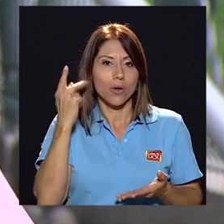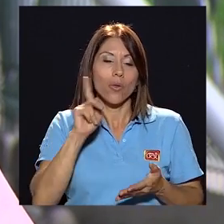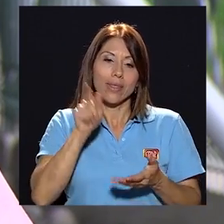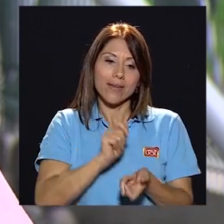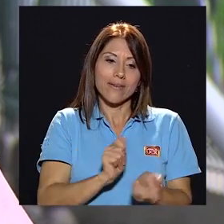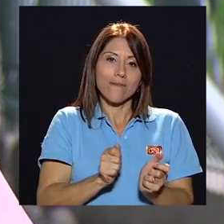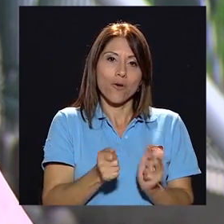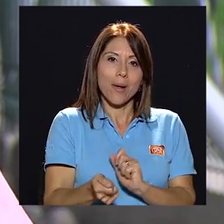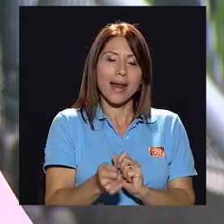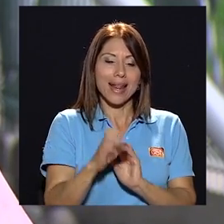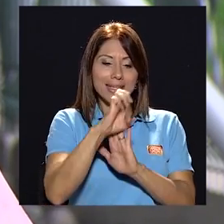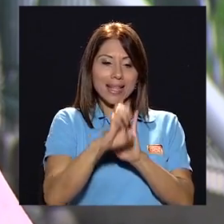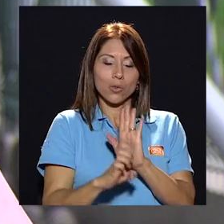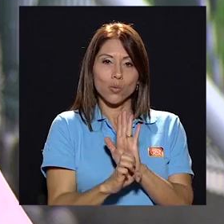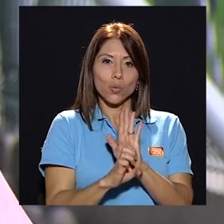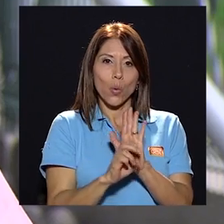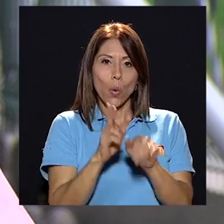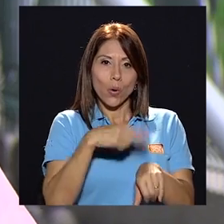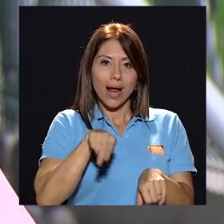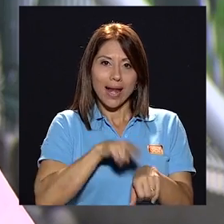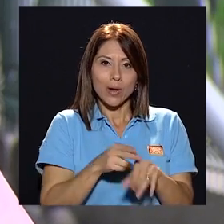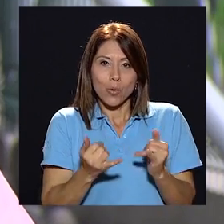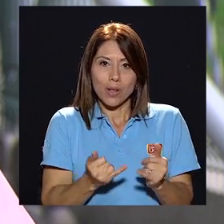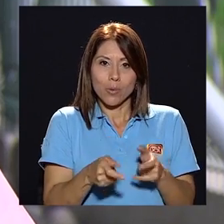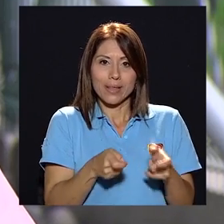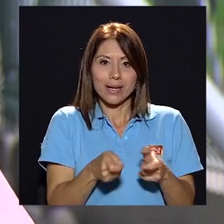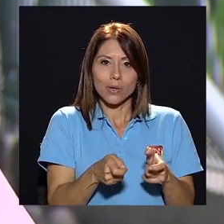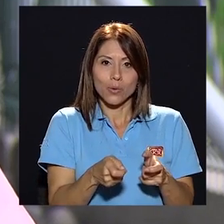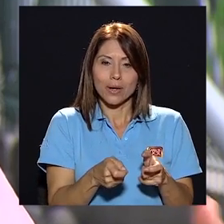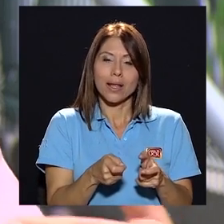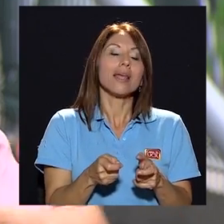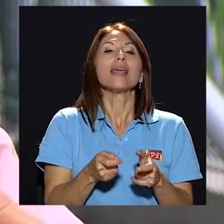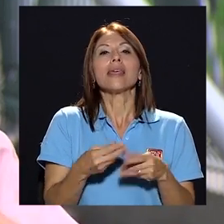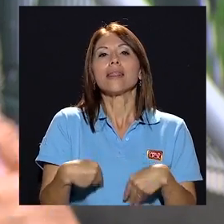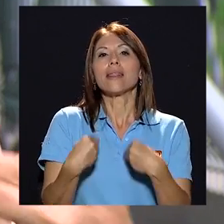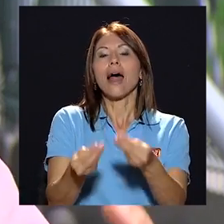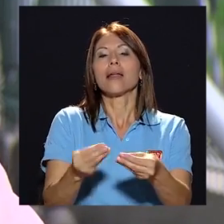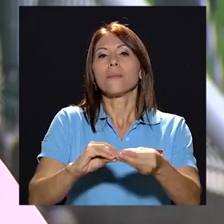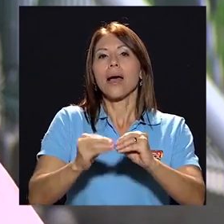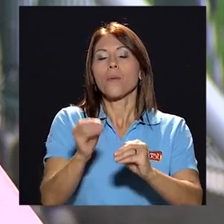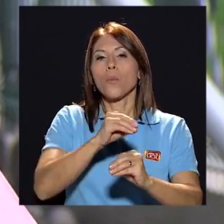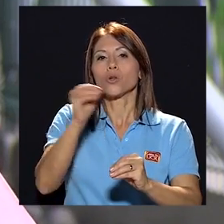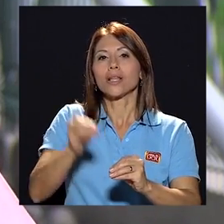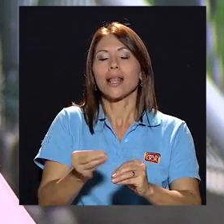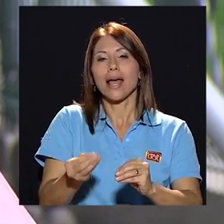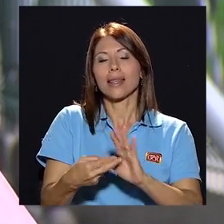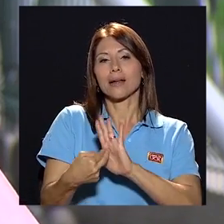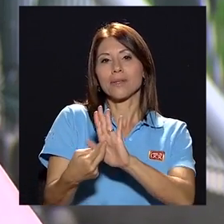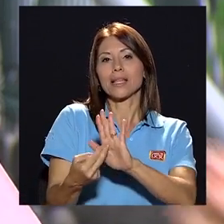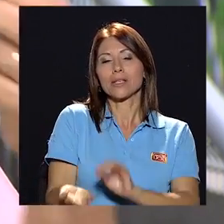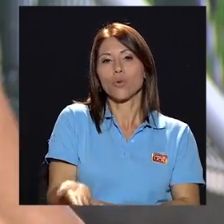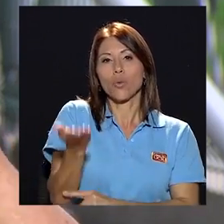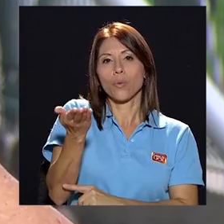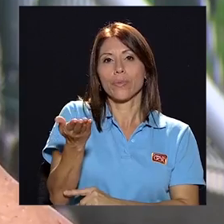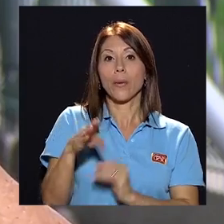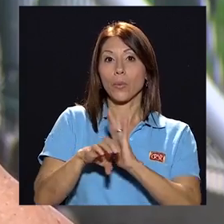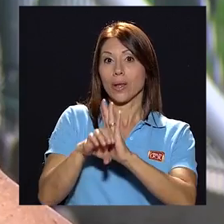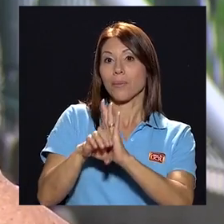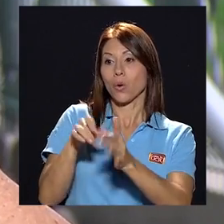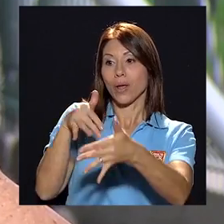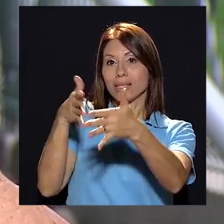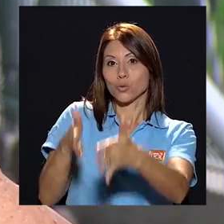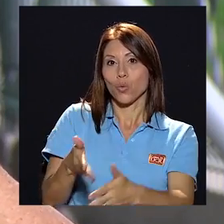reformar el estatuto orgánico que nos rige actualmente y otorgarle una mayor cuota de representación. Al menos los